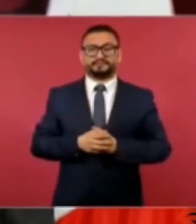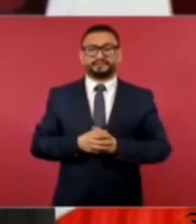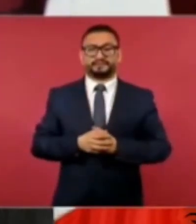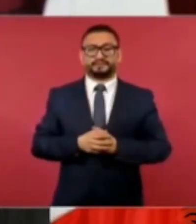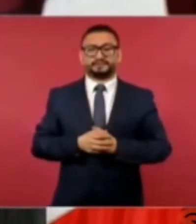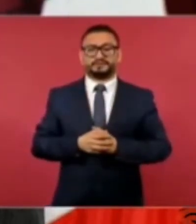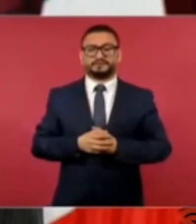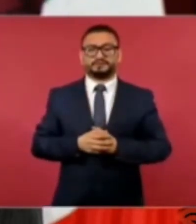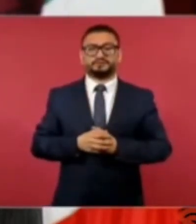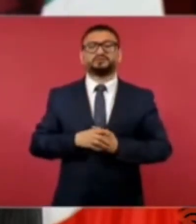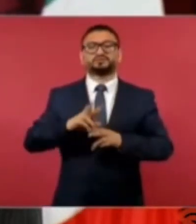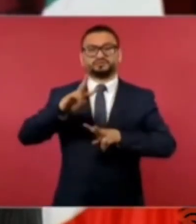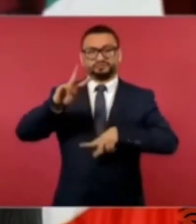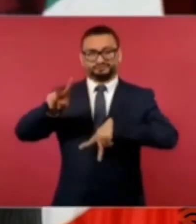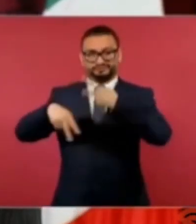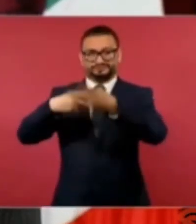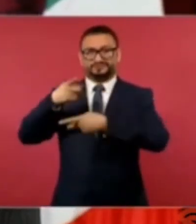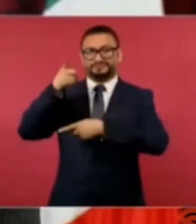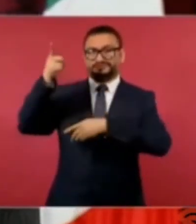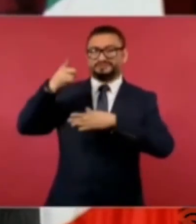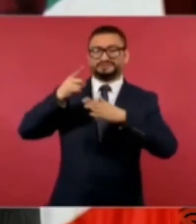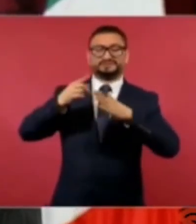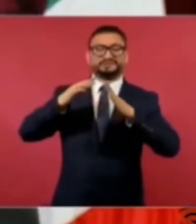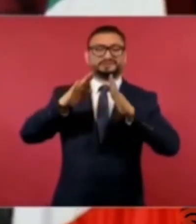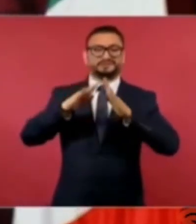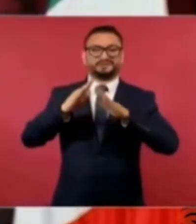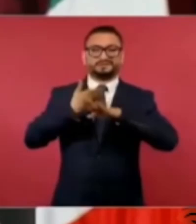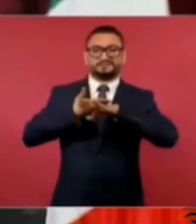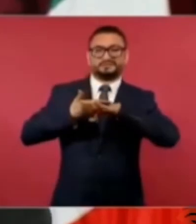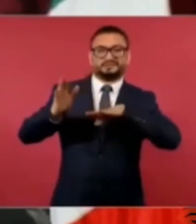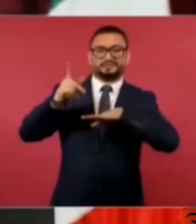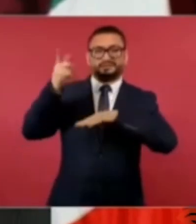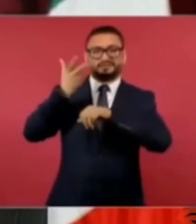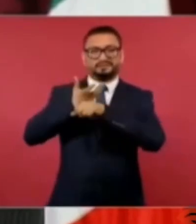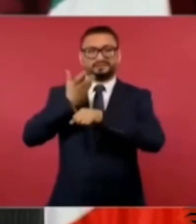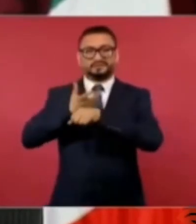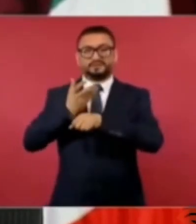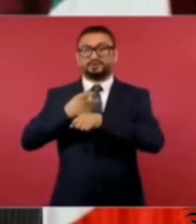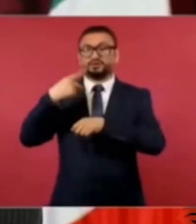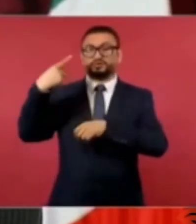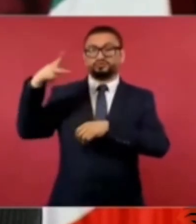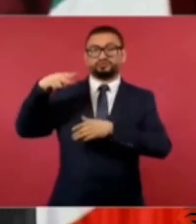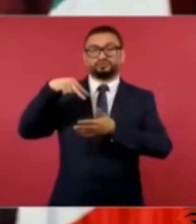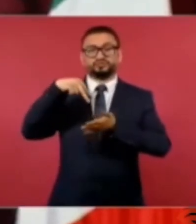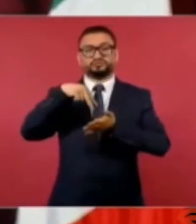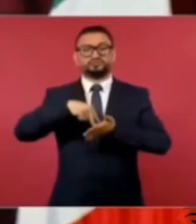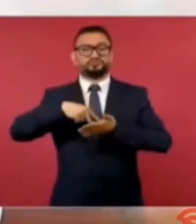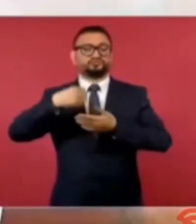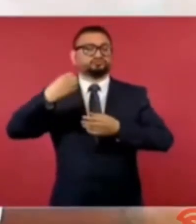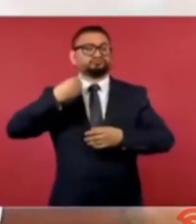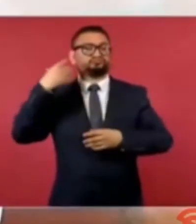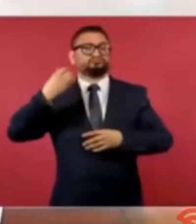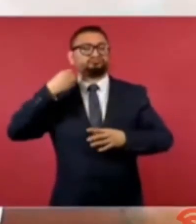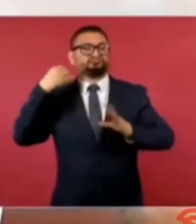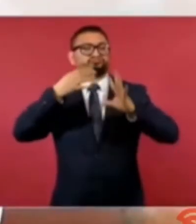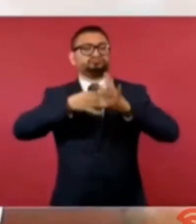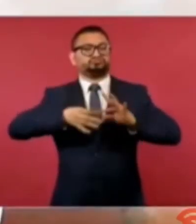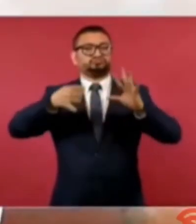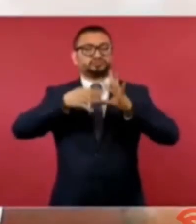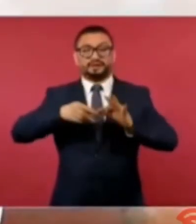que voy a la Casa Blanca su discurso es un reconocimiento